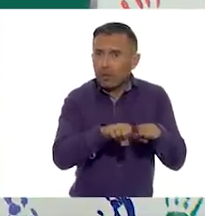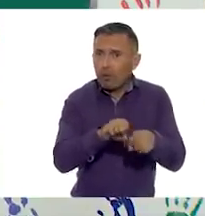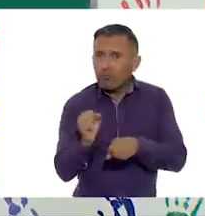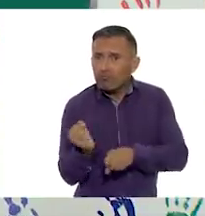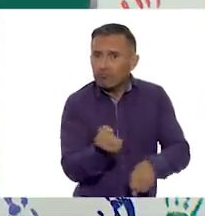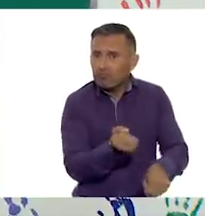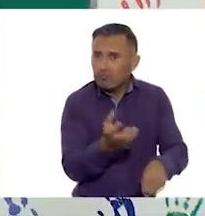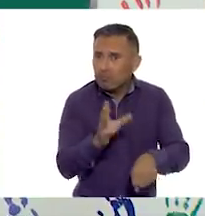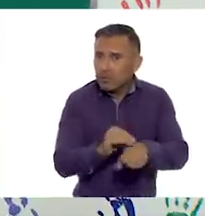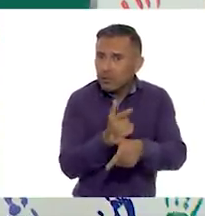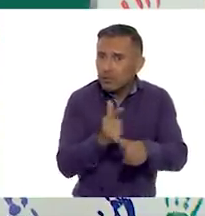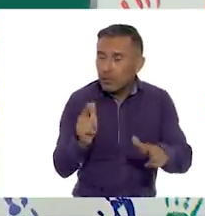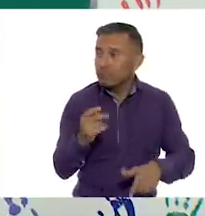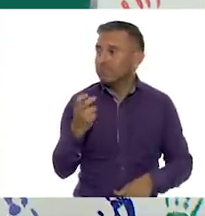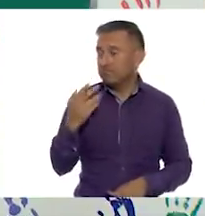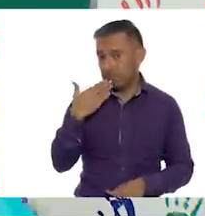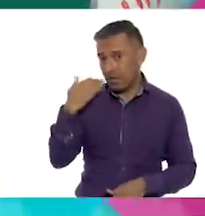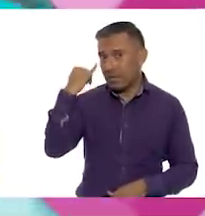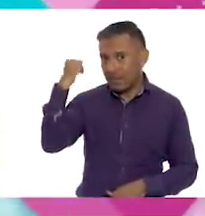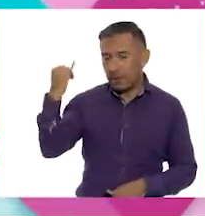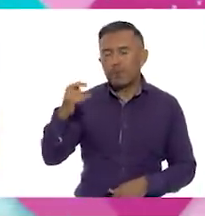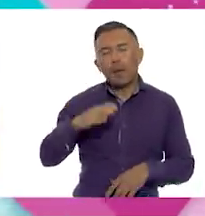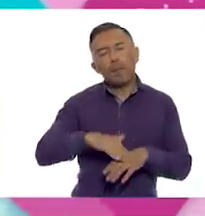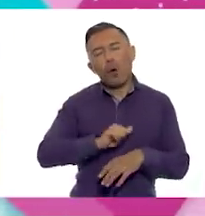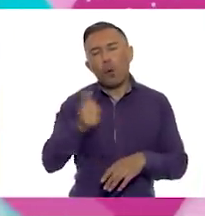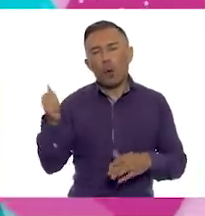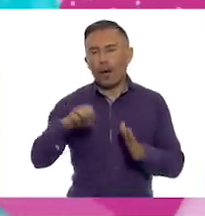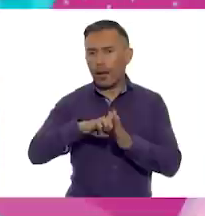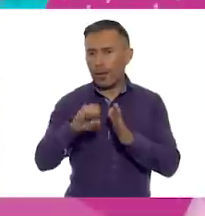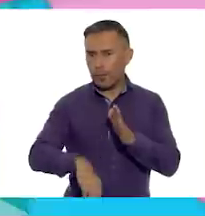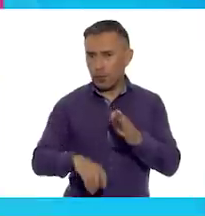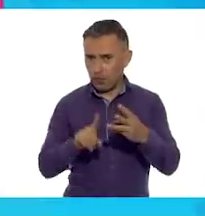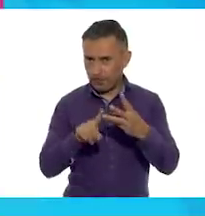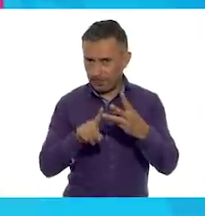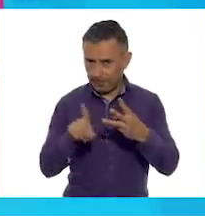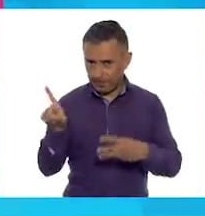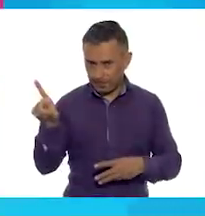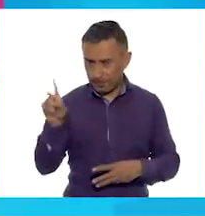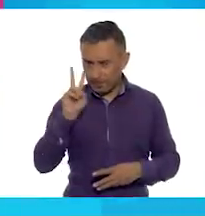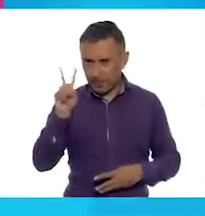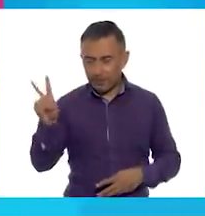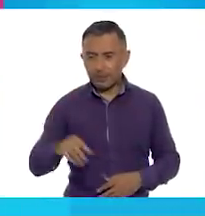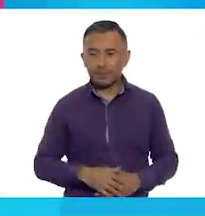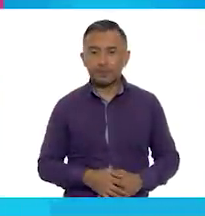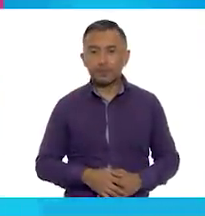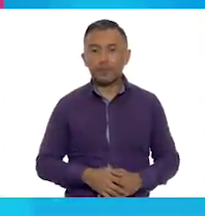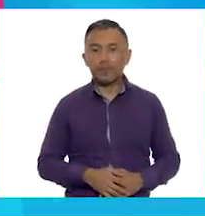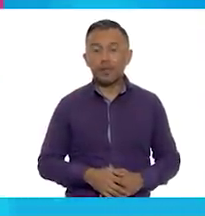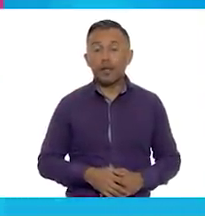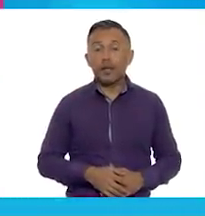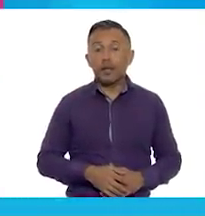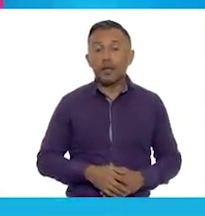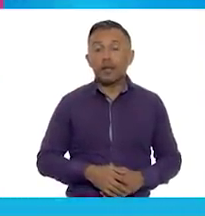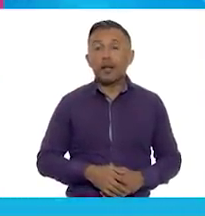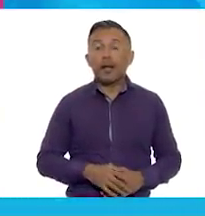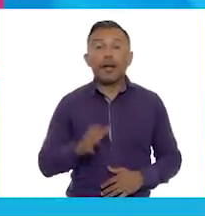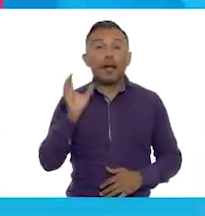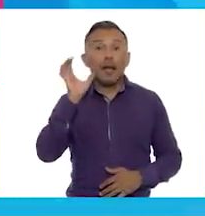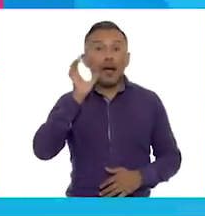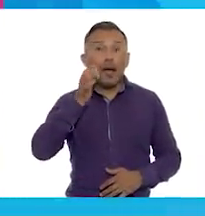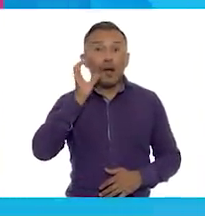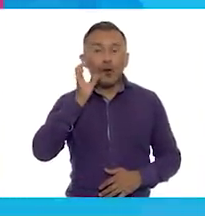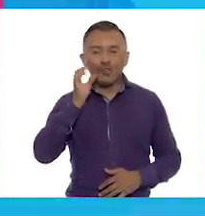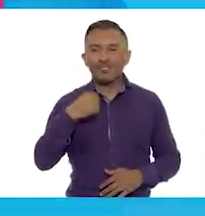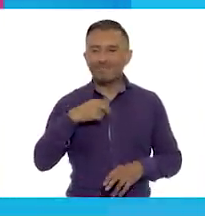Voy a leer lo que dice el tercer ejemplo. Vamos a ver. ahí está. Carlos usa silla de ruedas. La